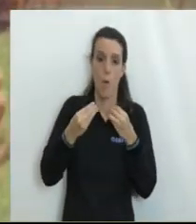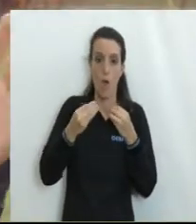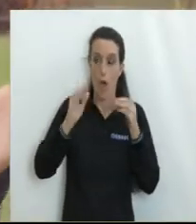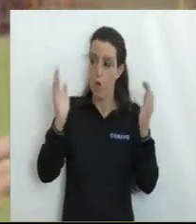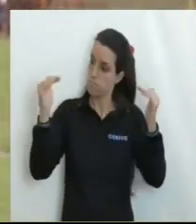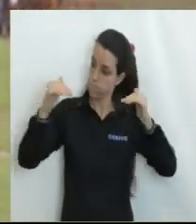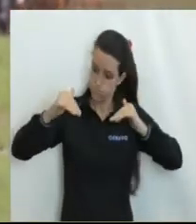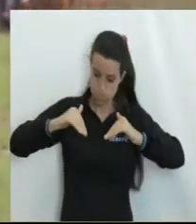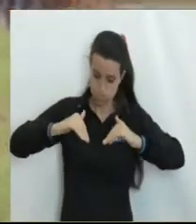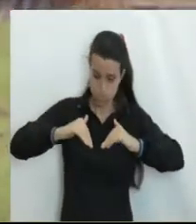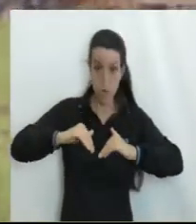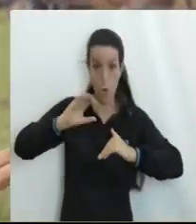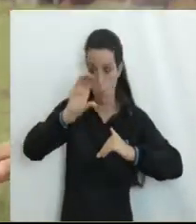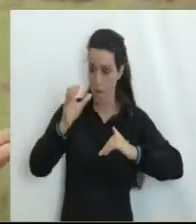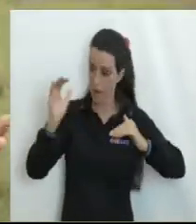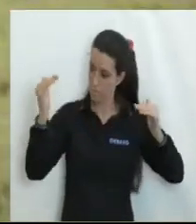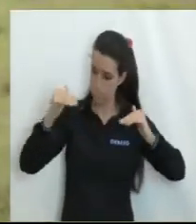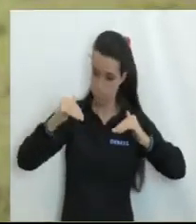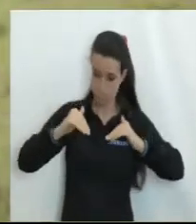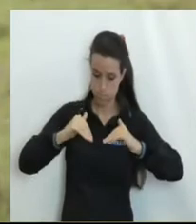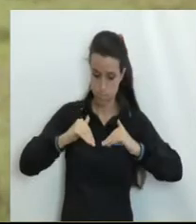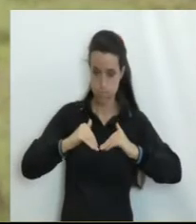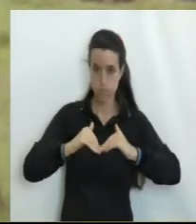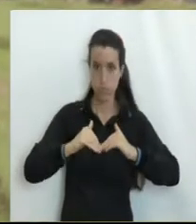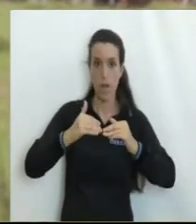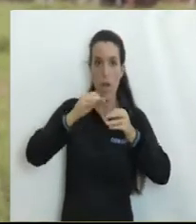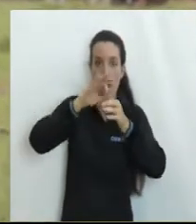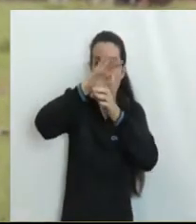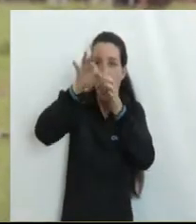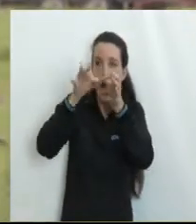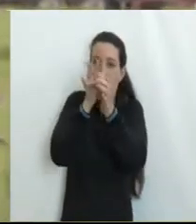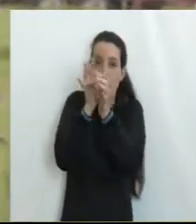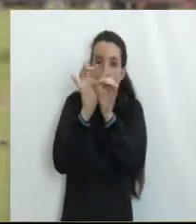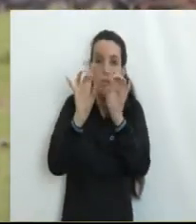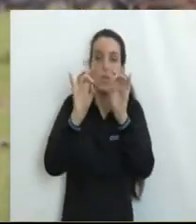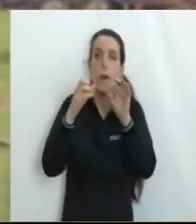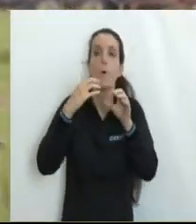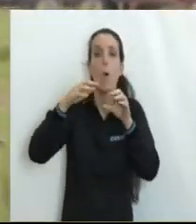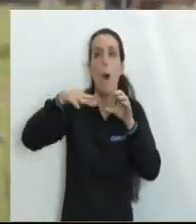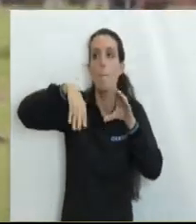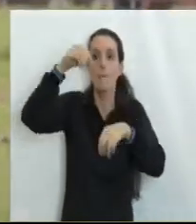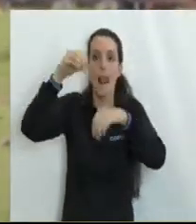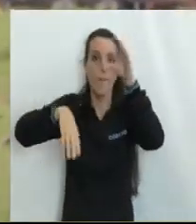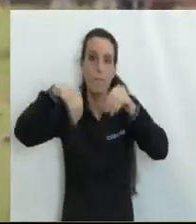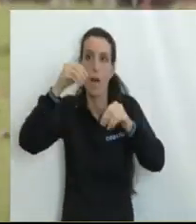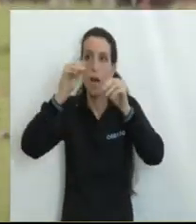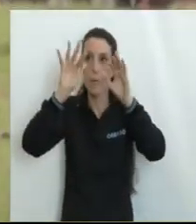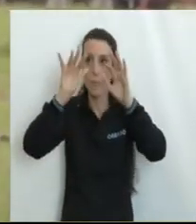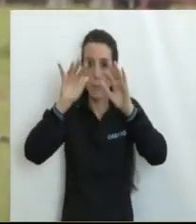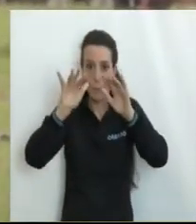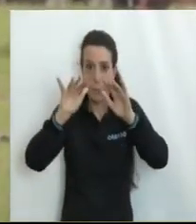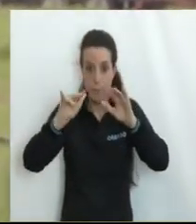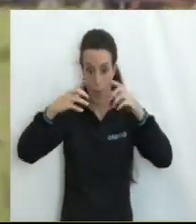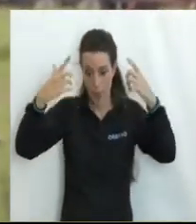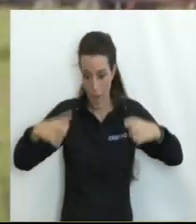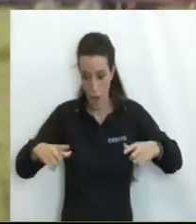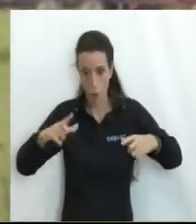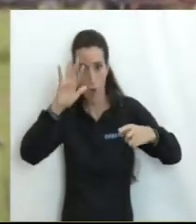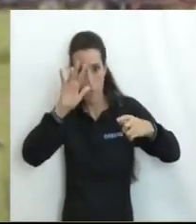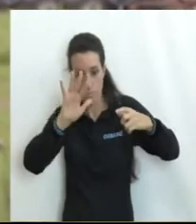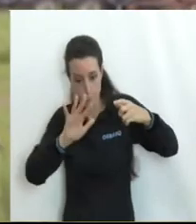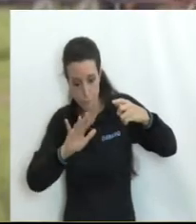dice que en esas depresiones En esas cuencas Van cayendo los restos de organismos Algas,